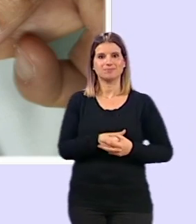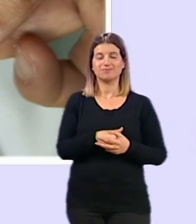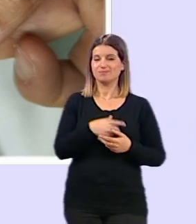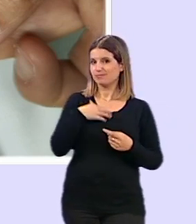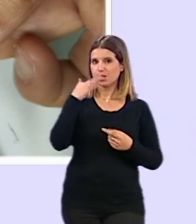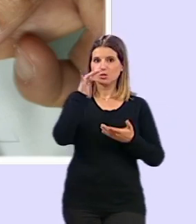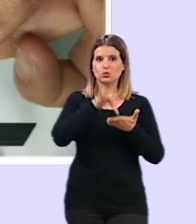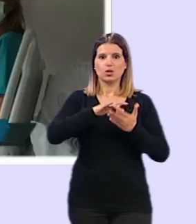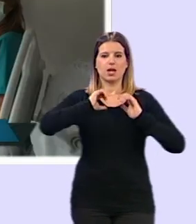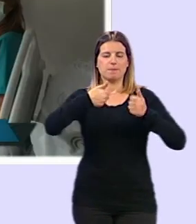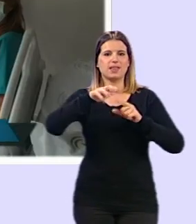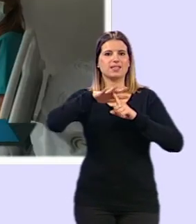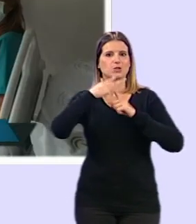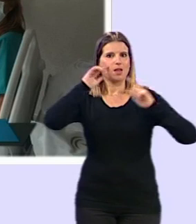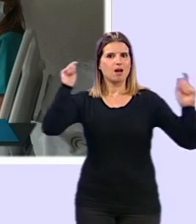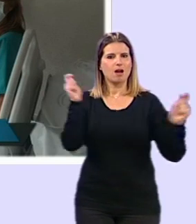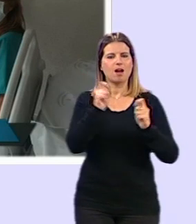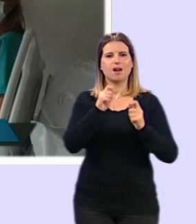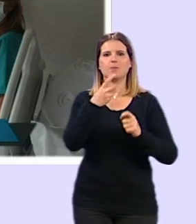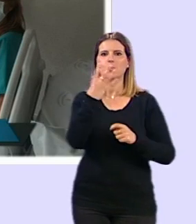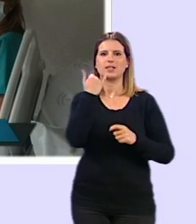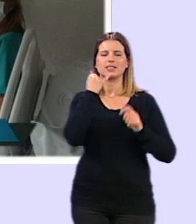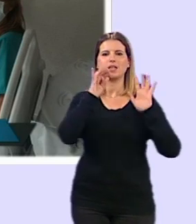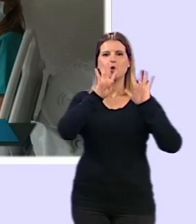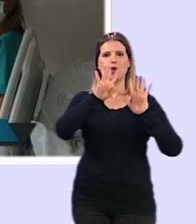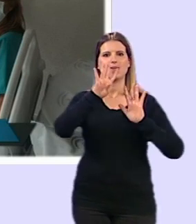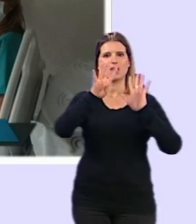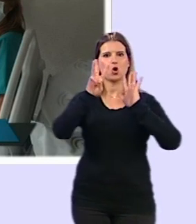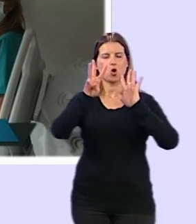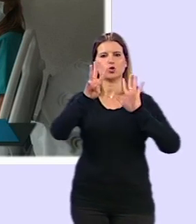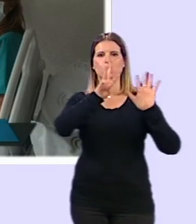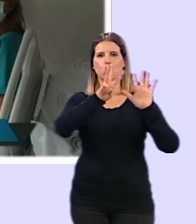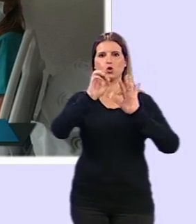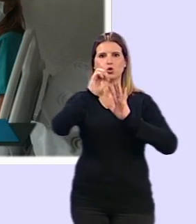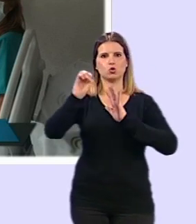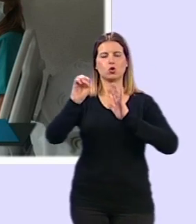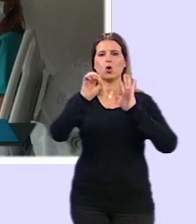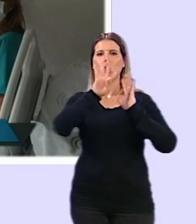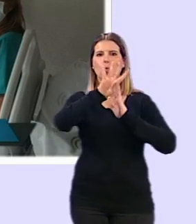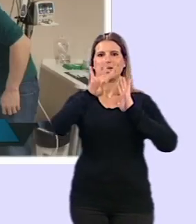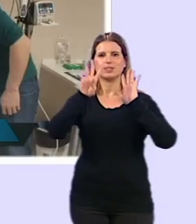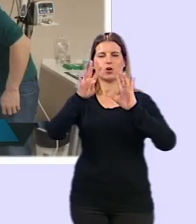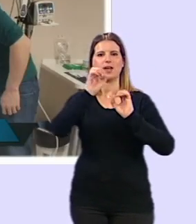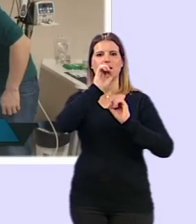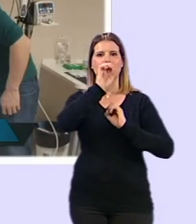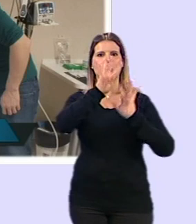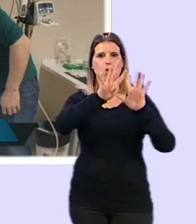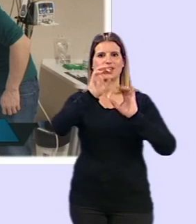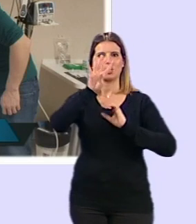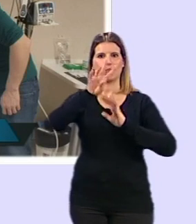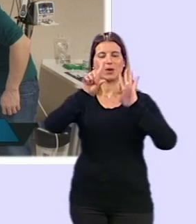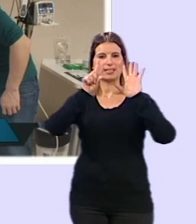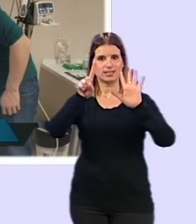desde que se decretó el estado de alarma están operativos los teléfonos 958-849-956